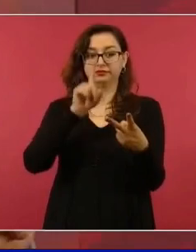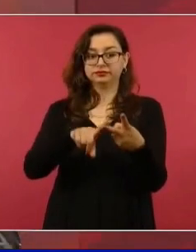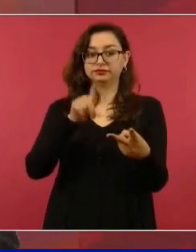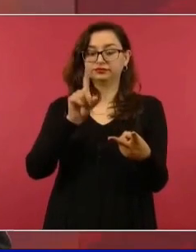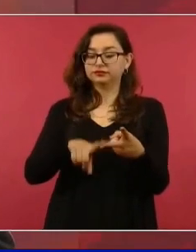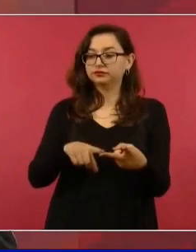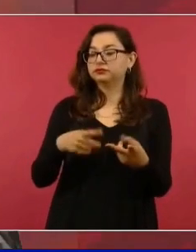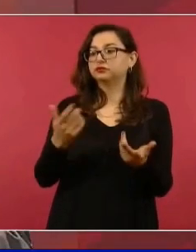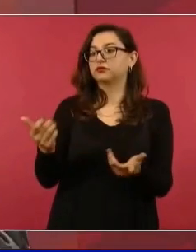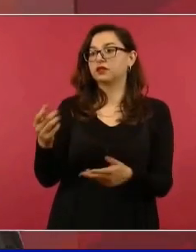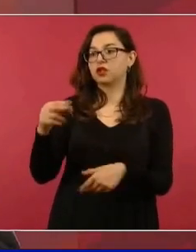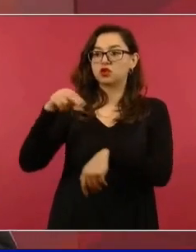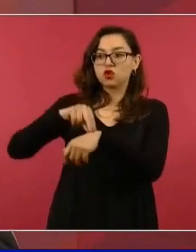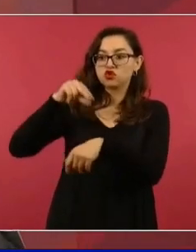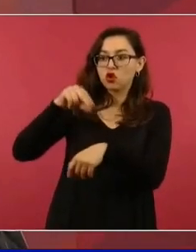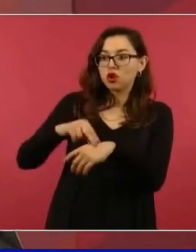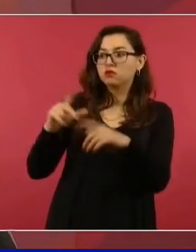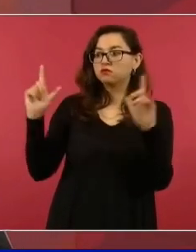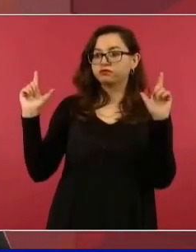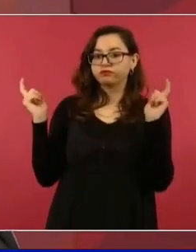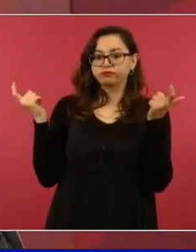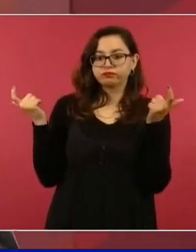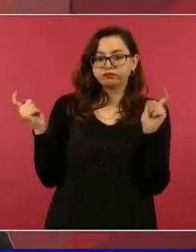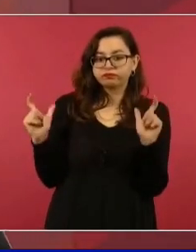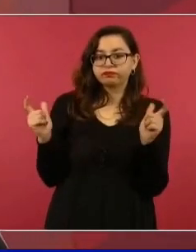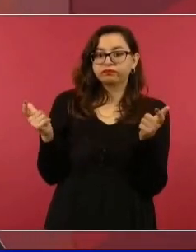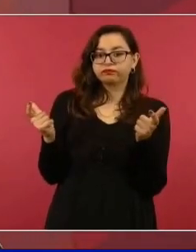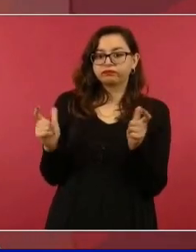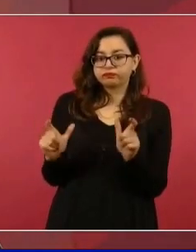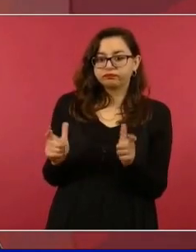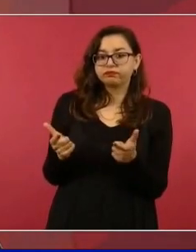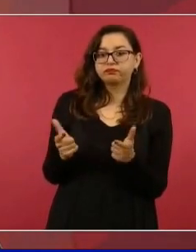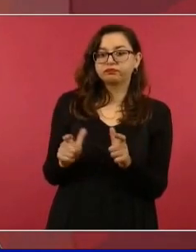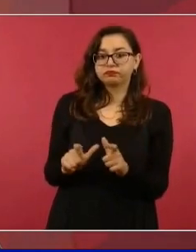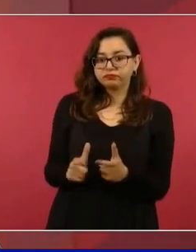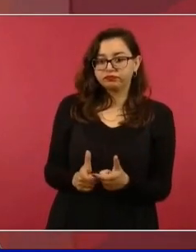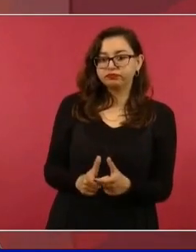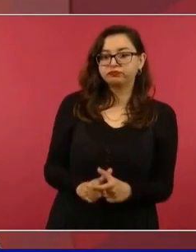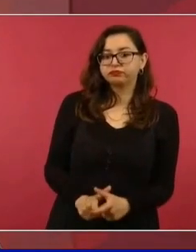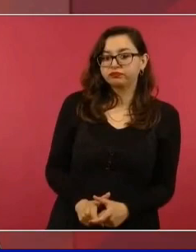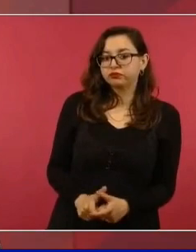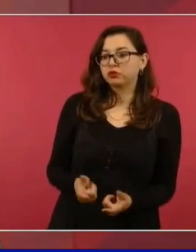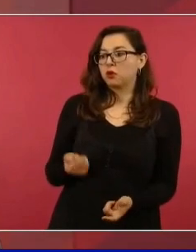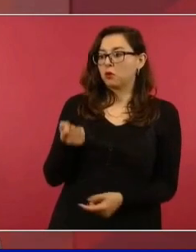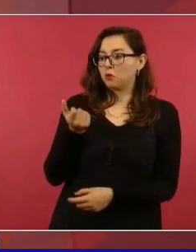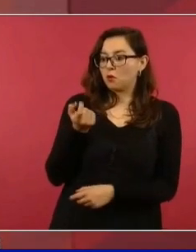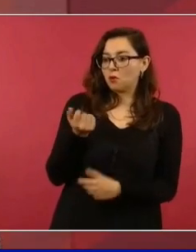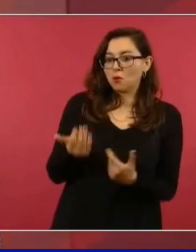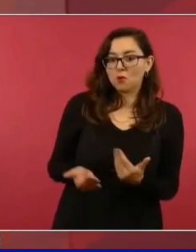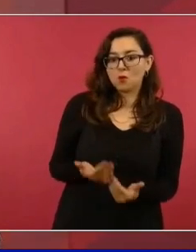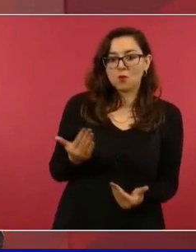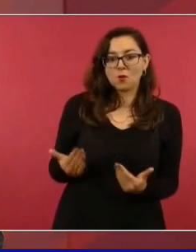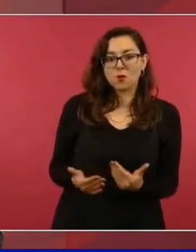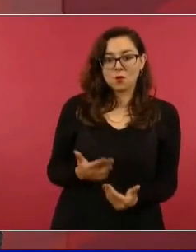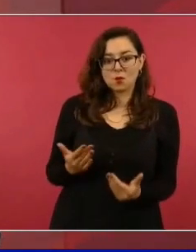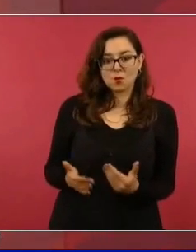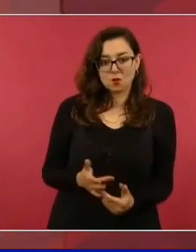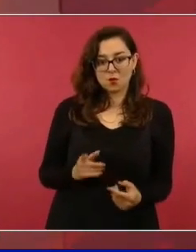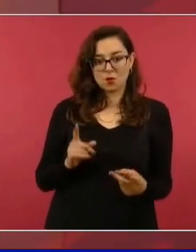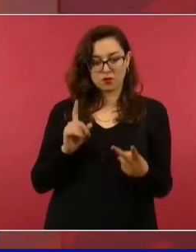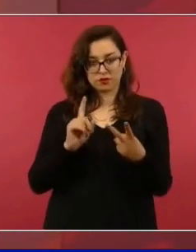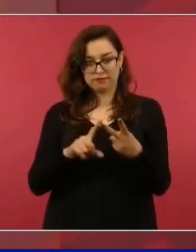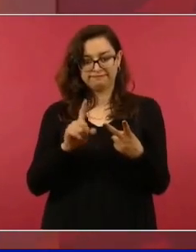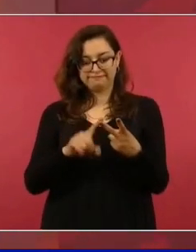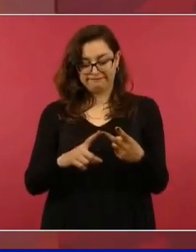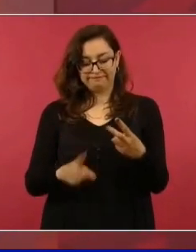se corrompió todo el sistema de